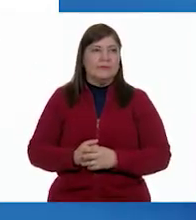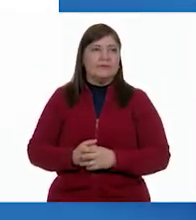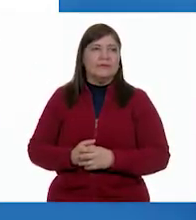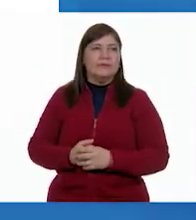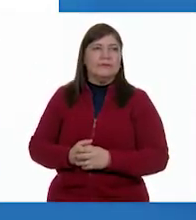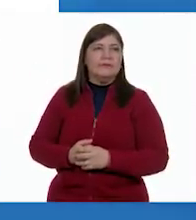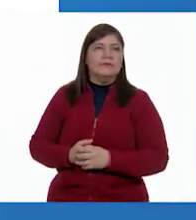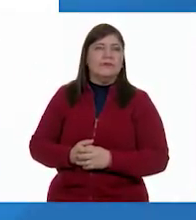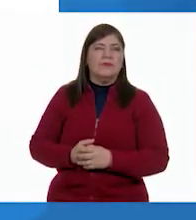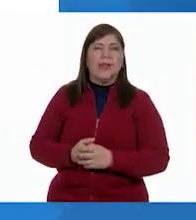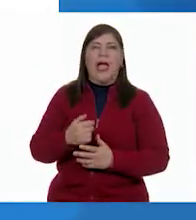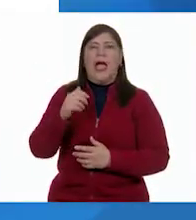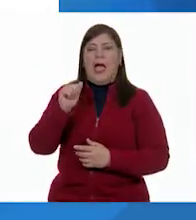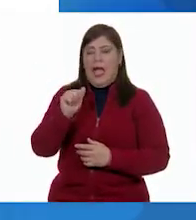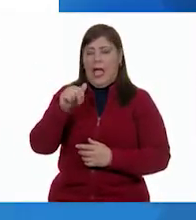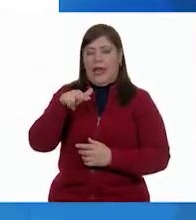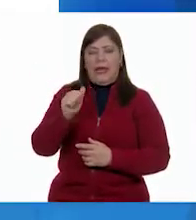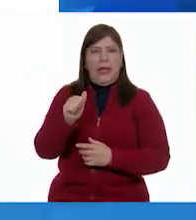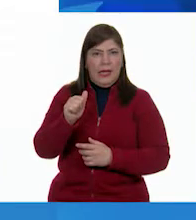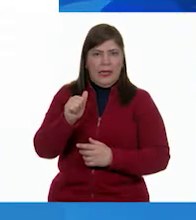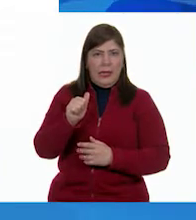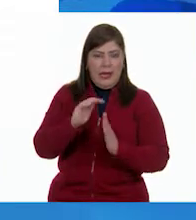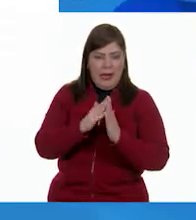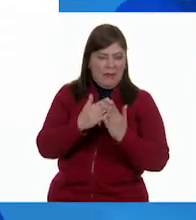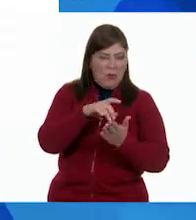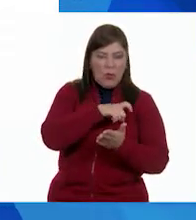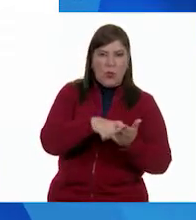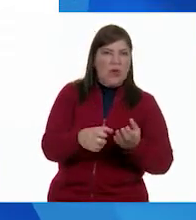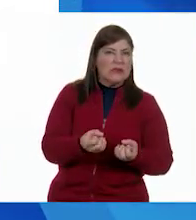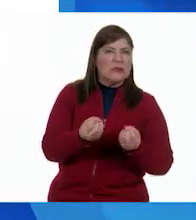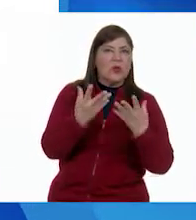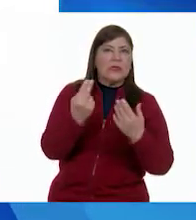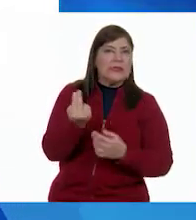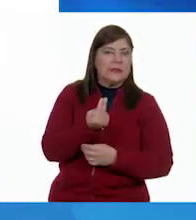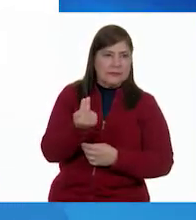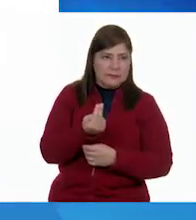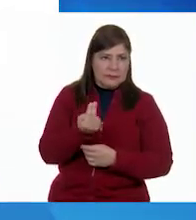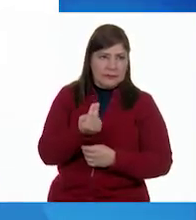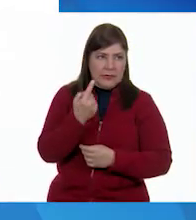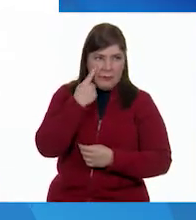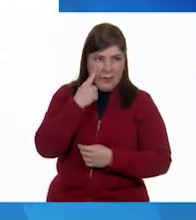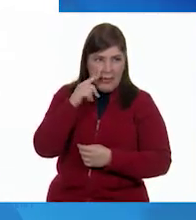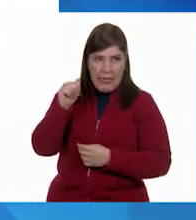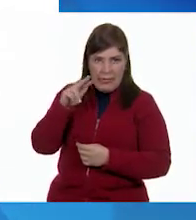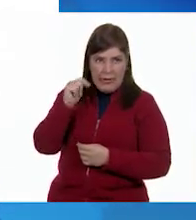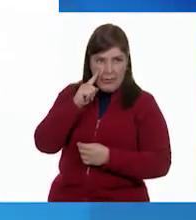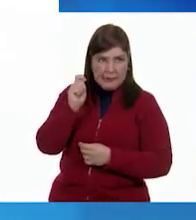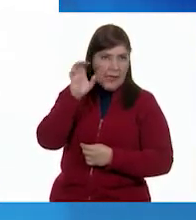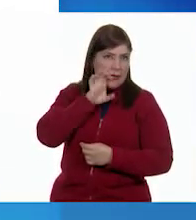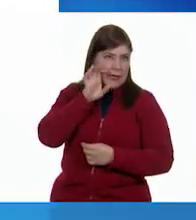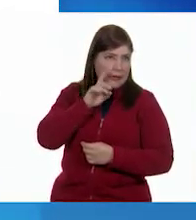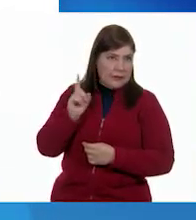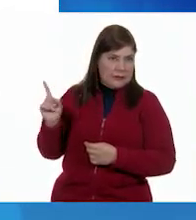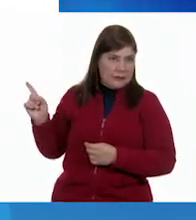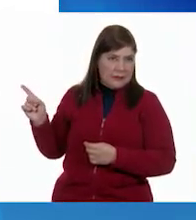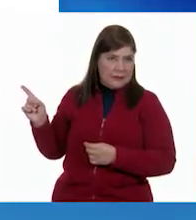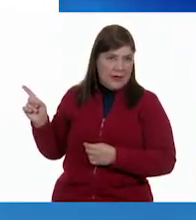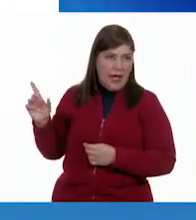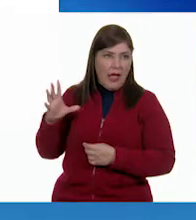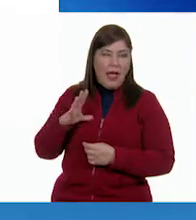¿Cuántos libros necesita comprar Ana? Vamos a ver dónde está Ana. Ya vimos a Ana y parece que tiene 10.